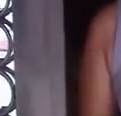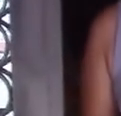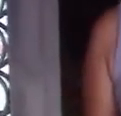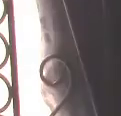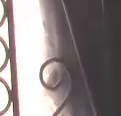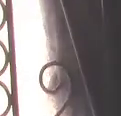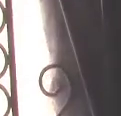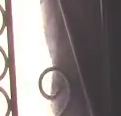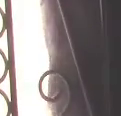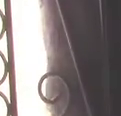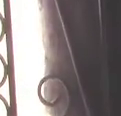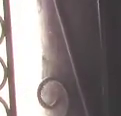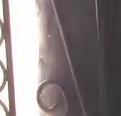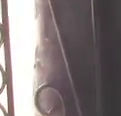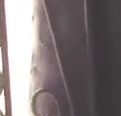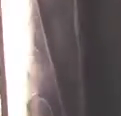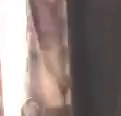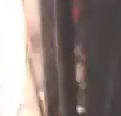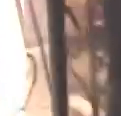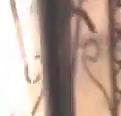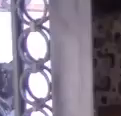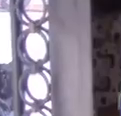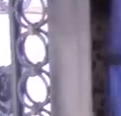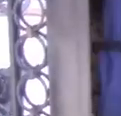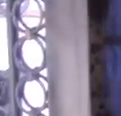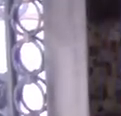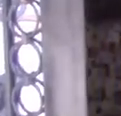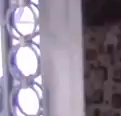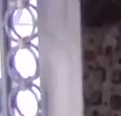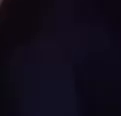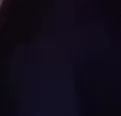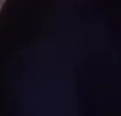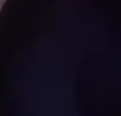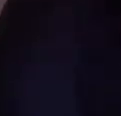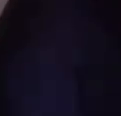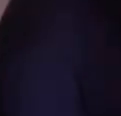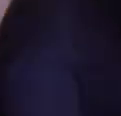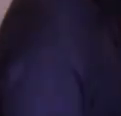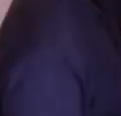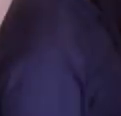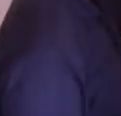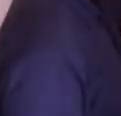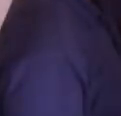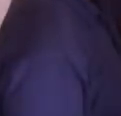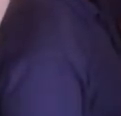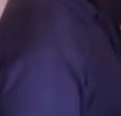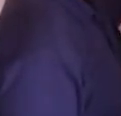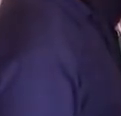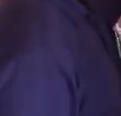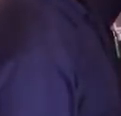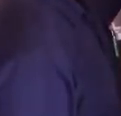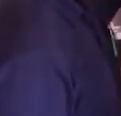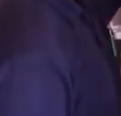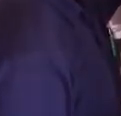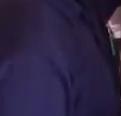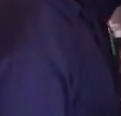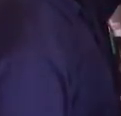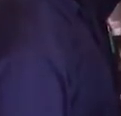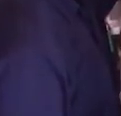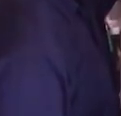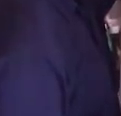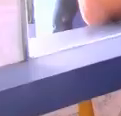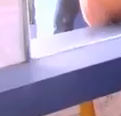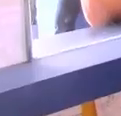Siempre hemos compartido contigo Hemos estado a tu lado Más de 25 años Salgrando los